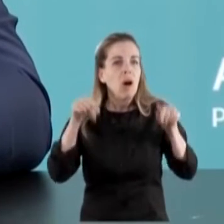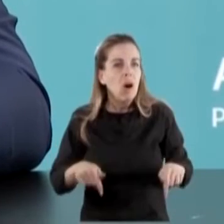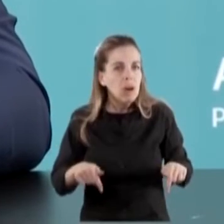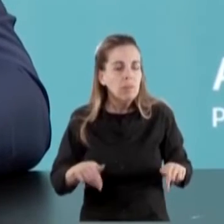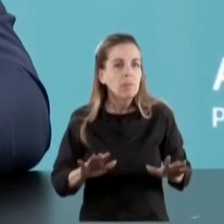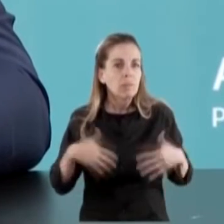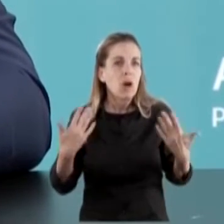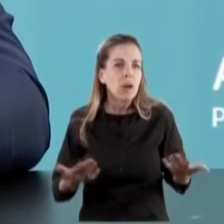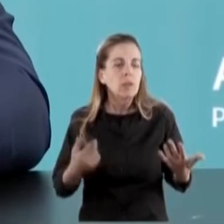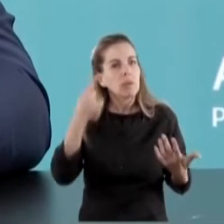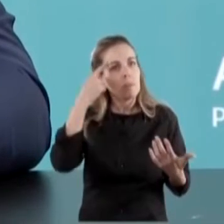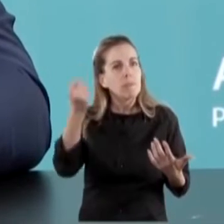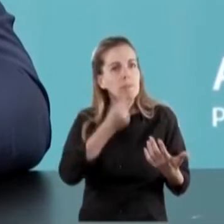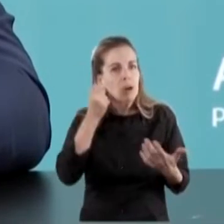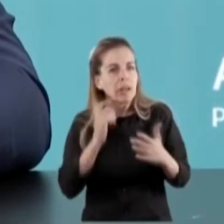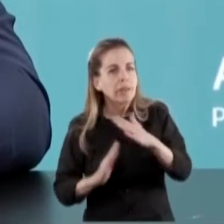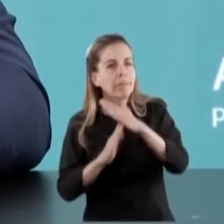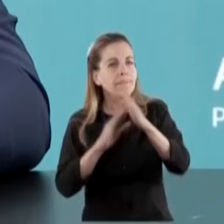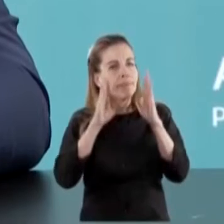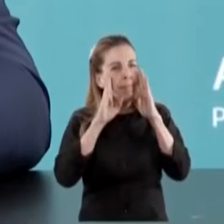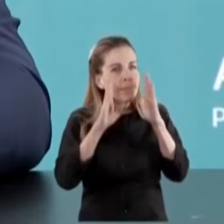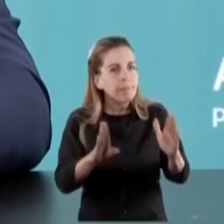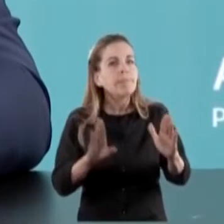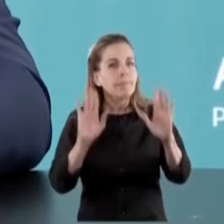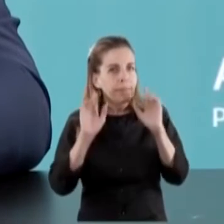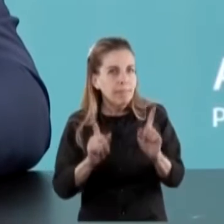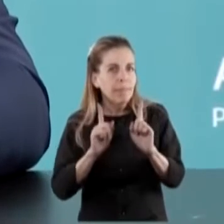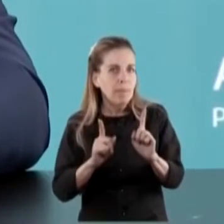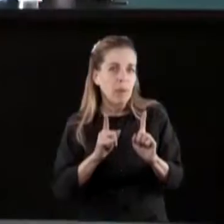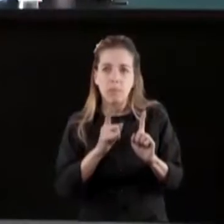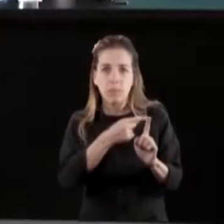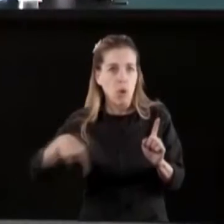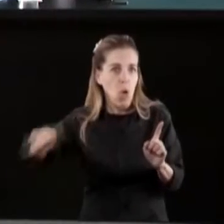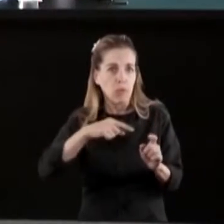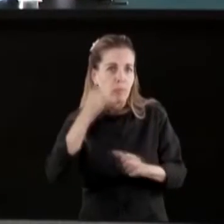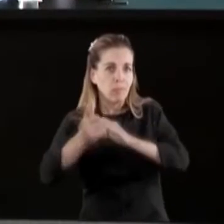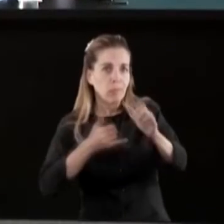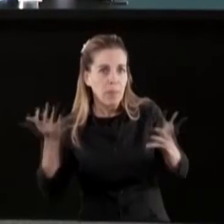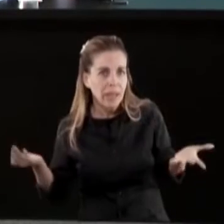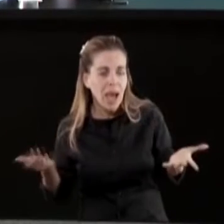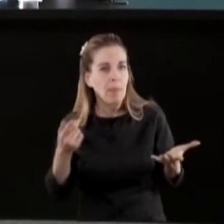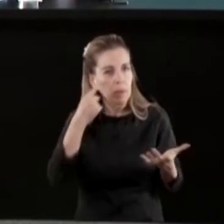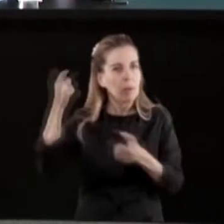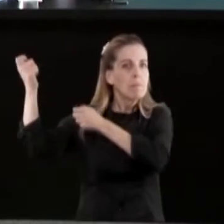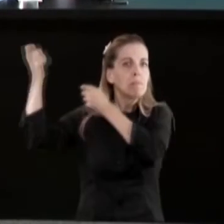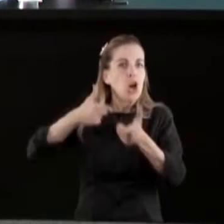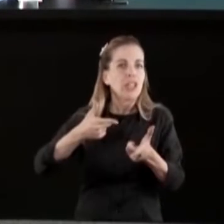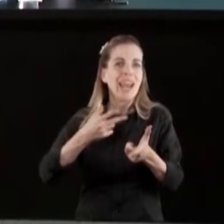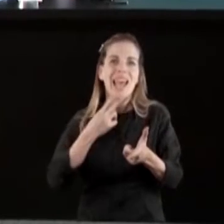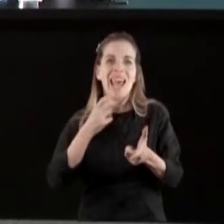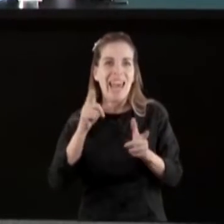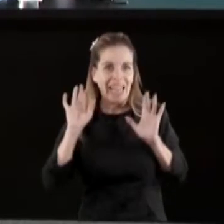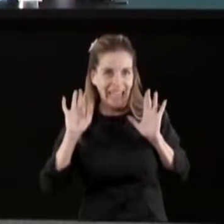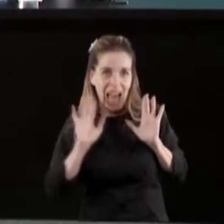priorizando, de alguna manera, es esto que acabamos de comentar. Traer energía para que la Argentina